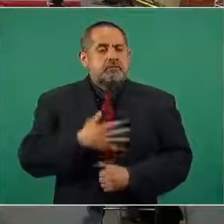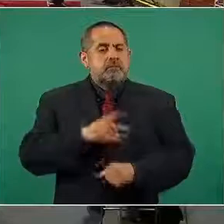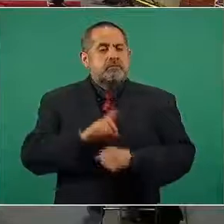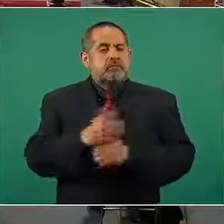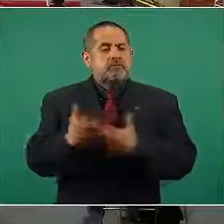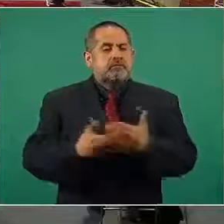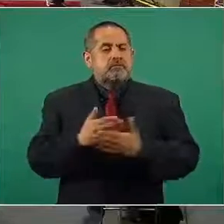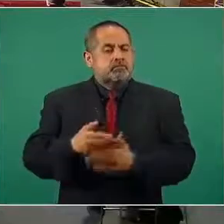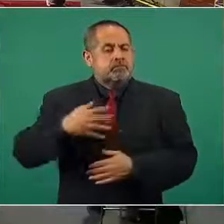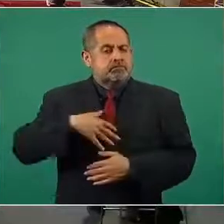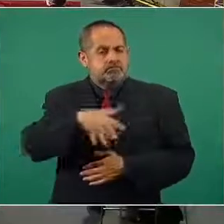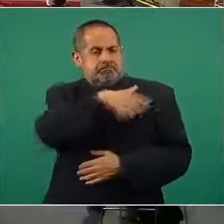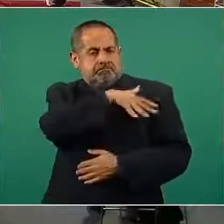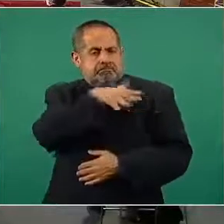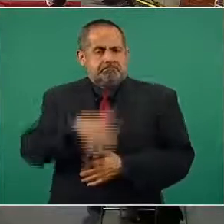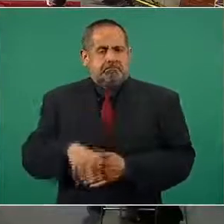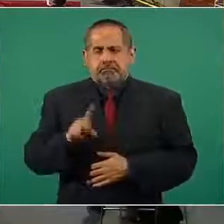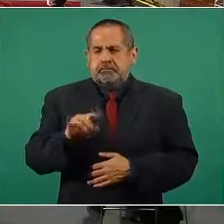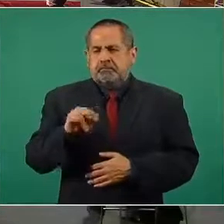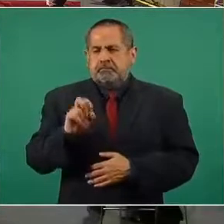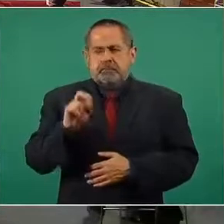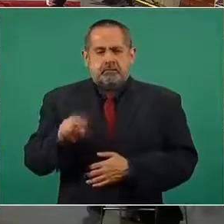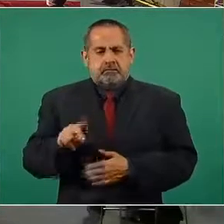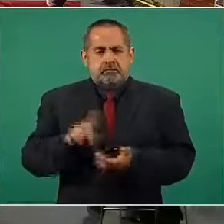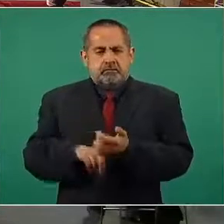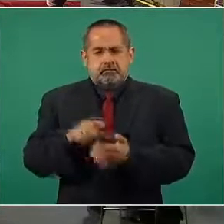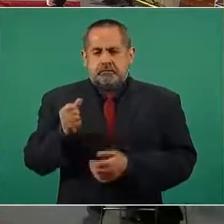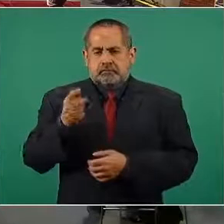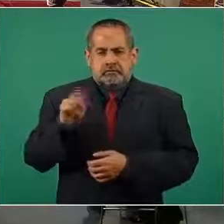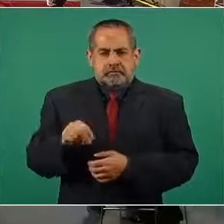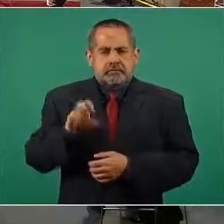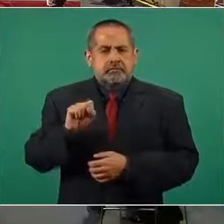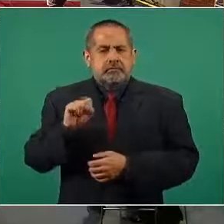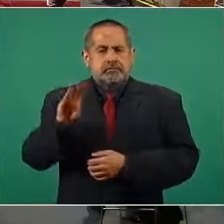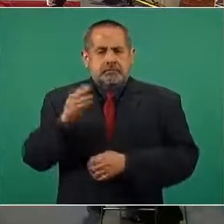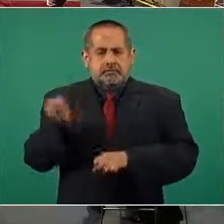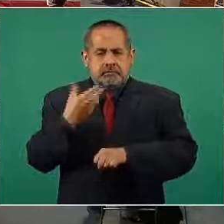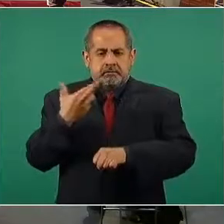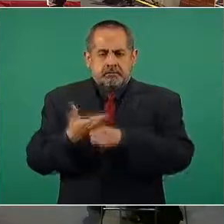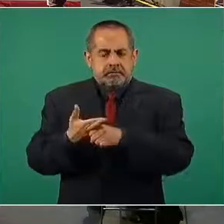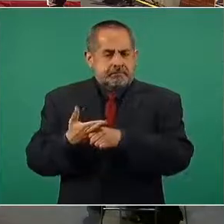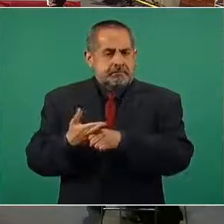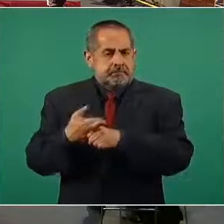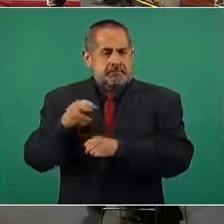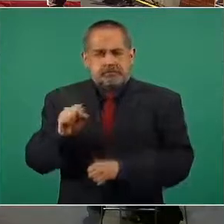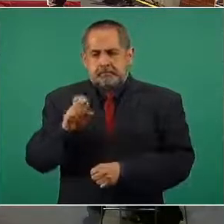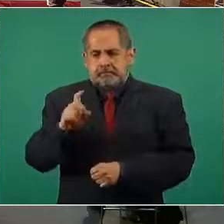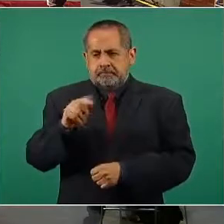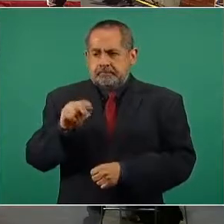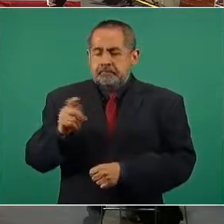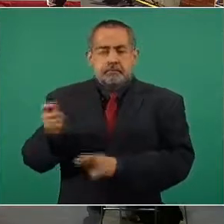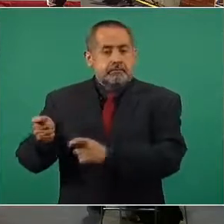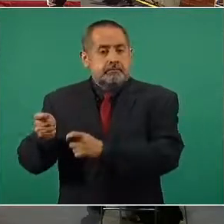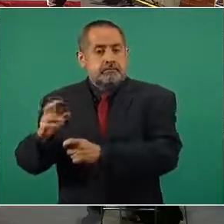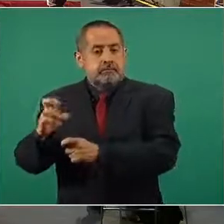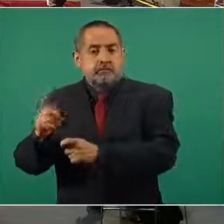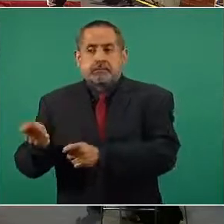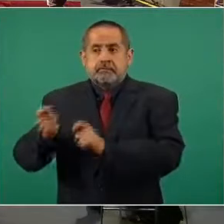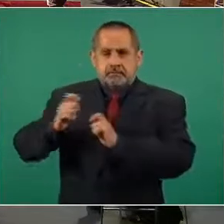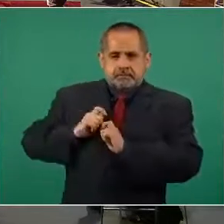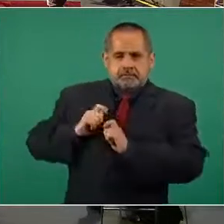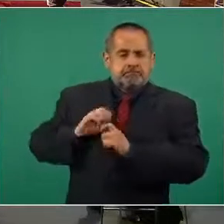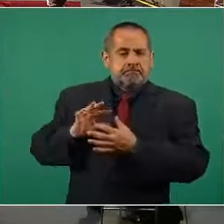A ustedes, soy el general de división, André Fulón Van Lisson, subsecretario de Defensa Nacional, a nombre de general Luis Cresencio Sandoval González,